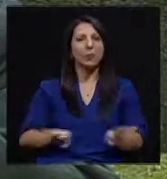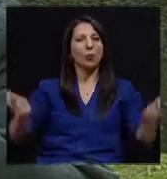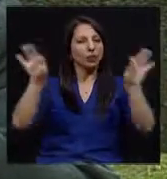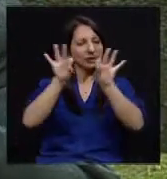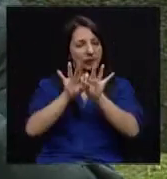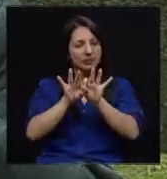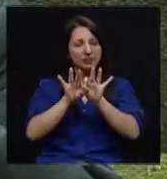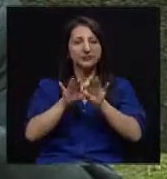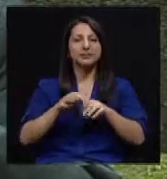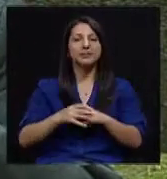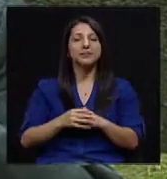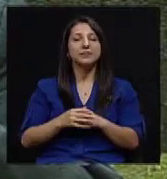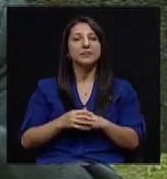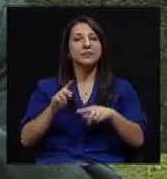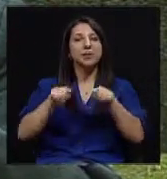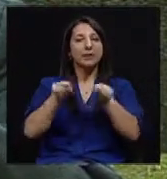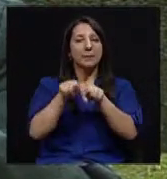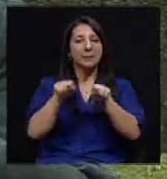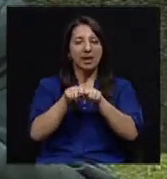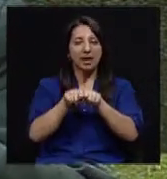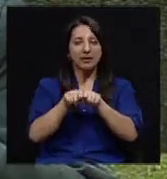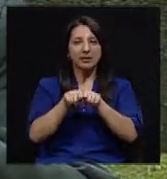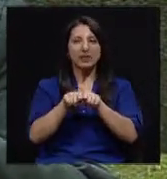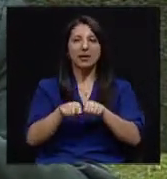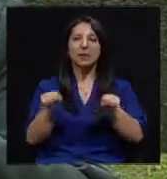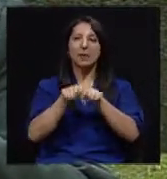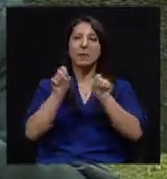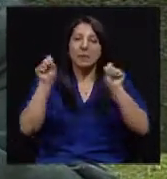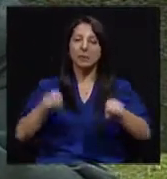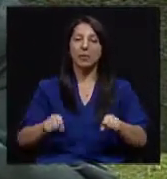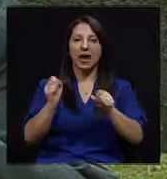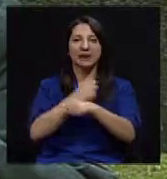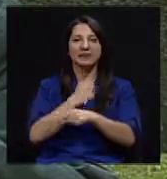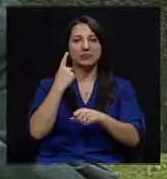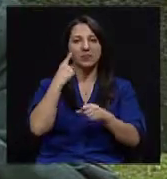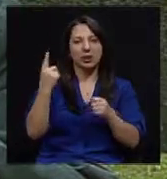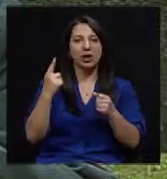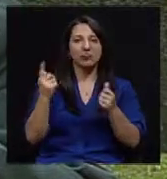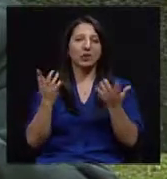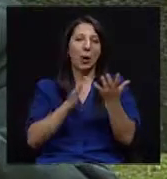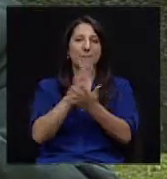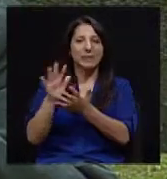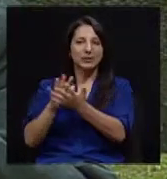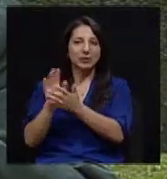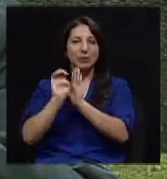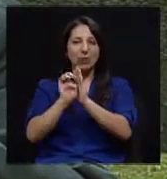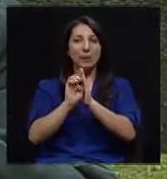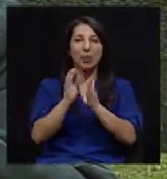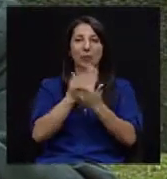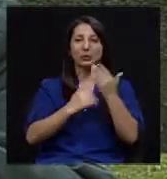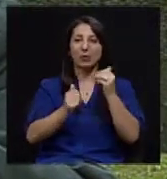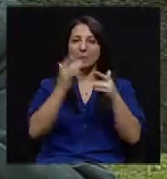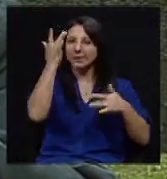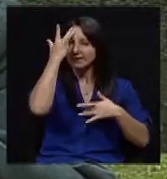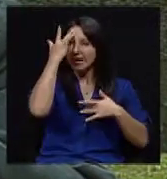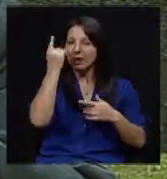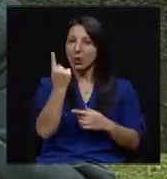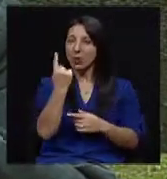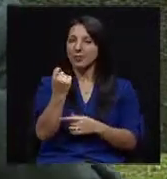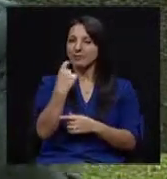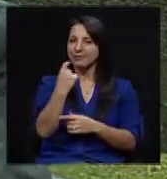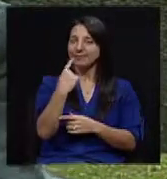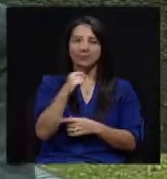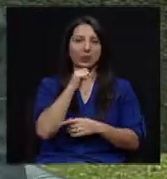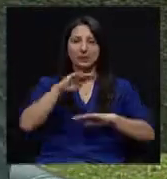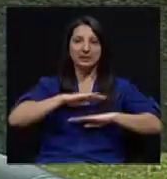importante. Muy Pero además, también le permite a uno hacer combinaciones. Hay muchos pacientes que no responden a un solo antihipertensivo.